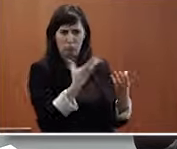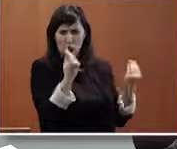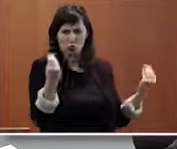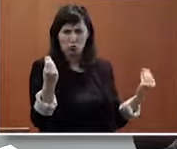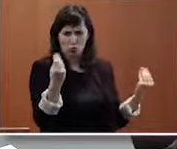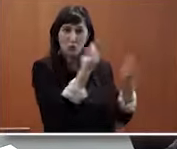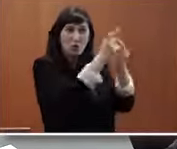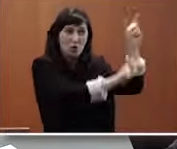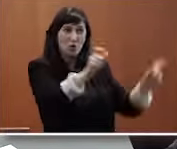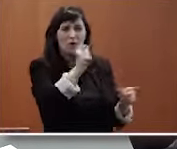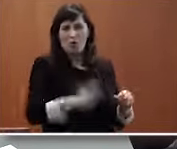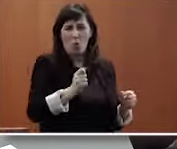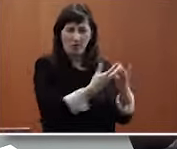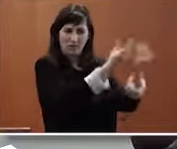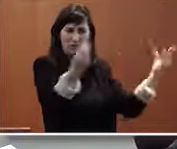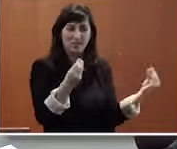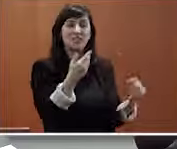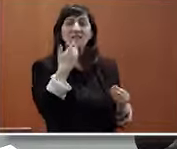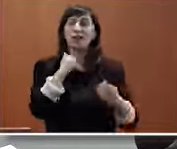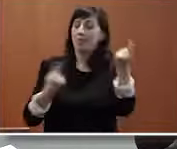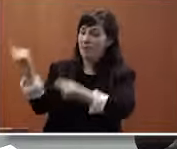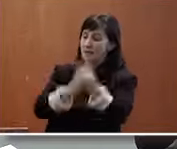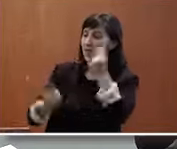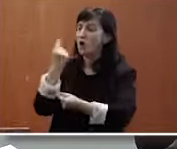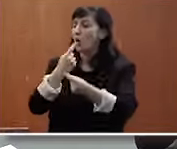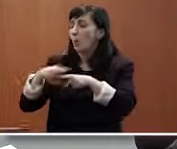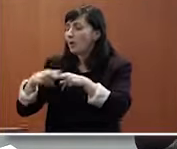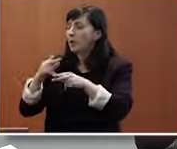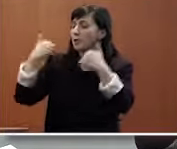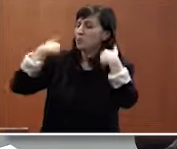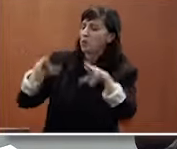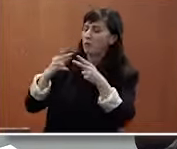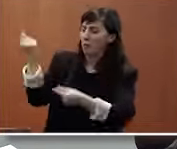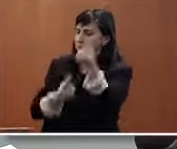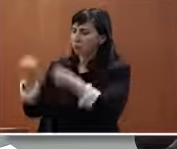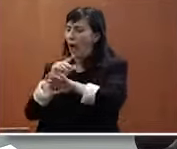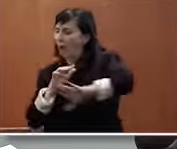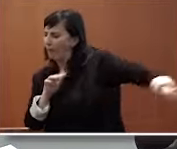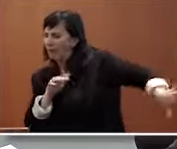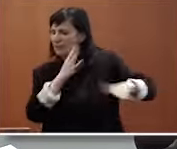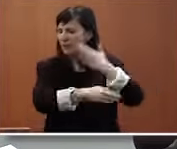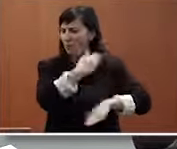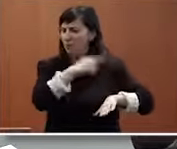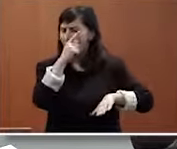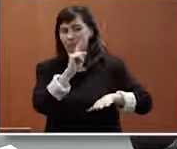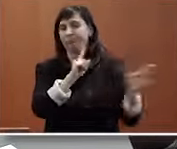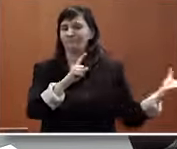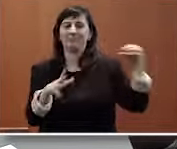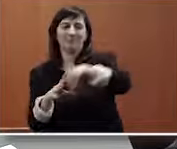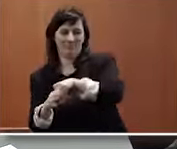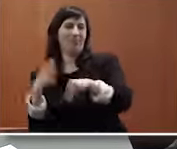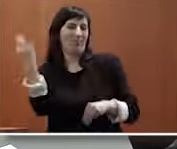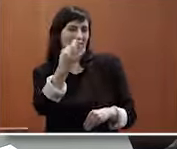que hay que tenerlo en cuenta a la hora de diseñar de poner en marcha estas políticas de responsabilidad social las personas con discapacidad deben estar